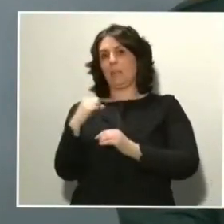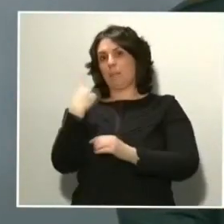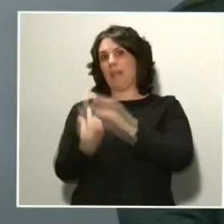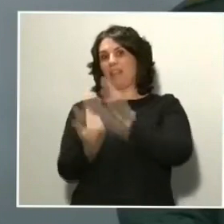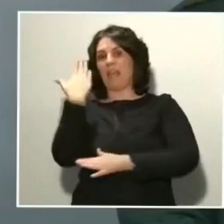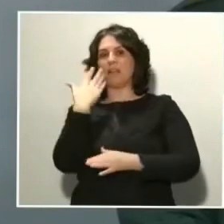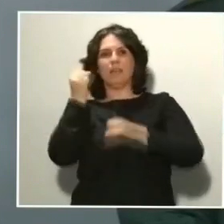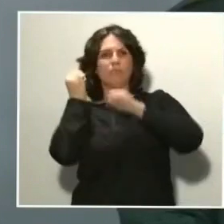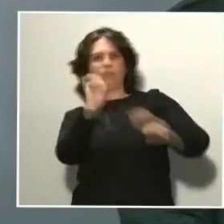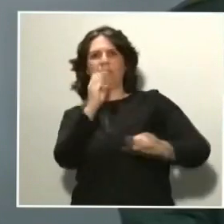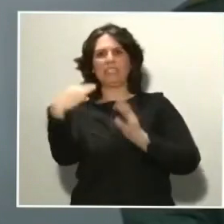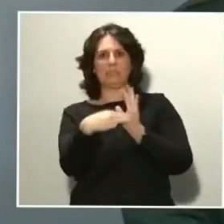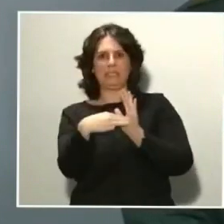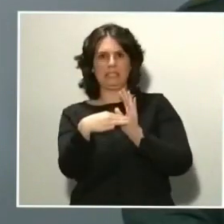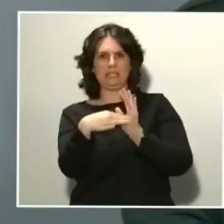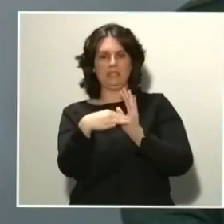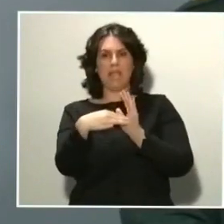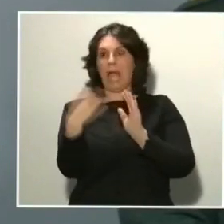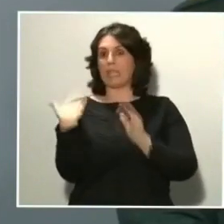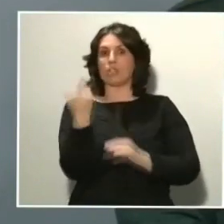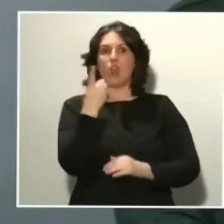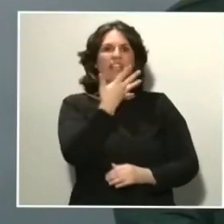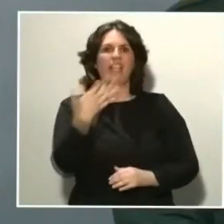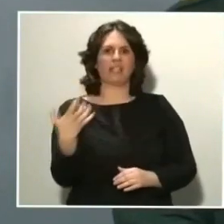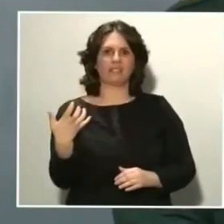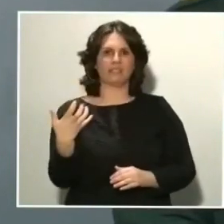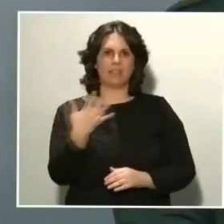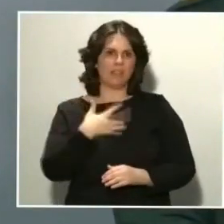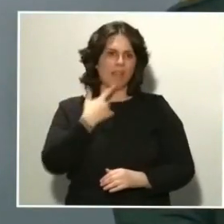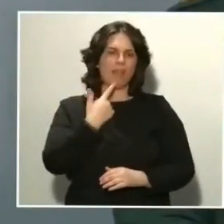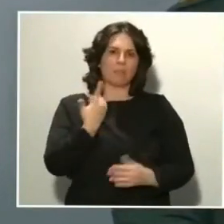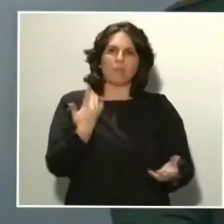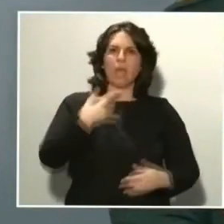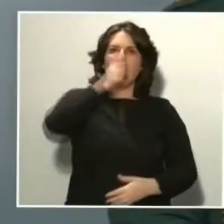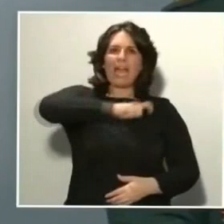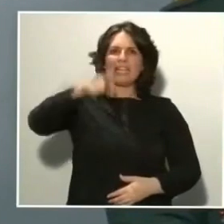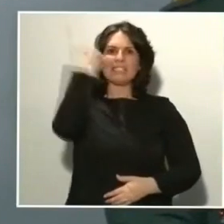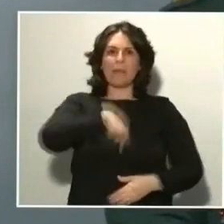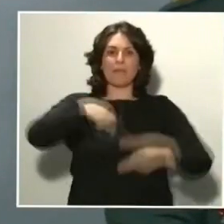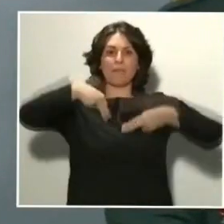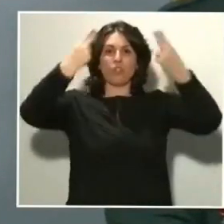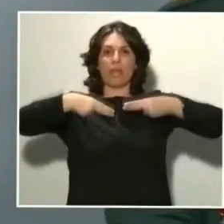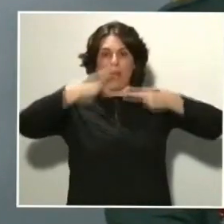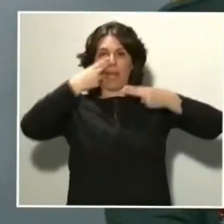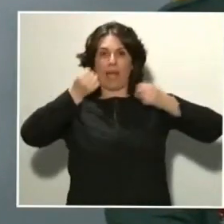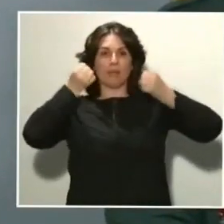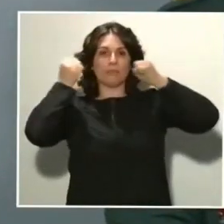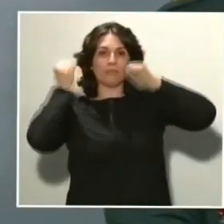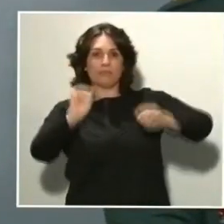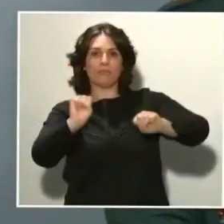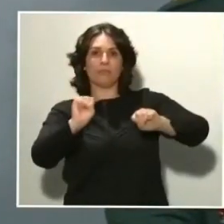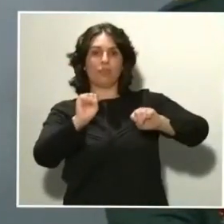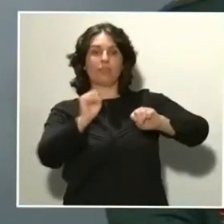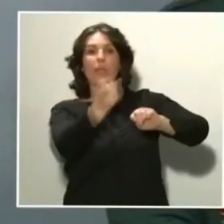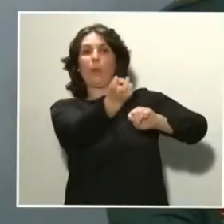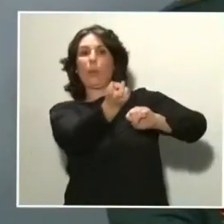ayer solamente hubo 500. Quiere decirse que ya la gente sabe que las fronteras están restablecidas y vienen bastante